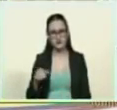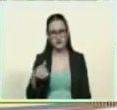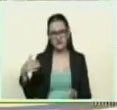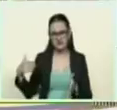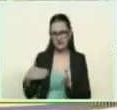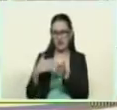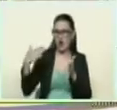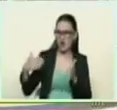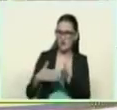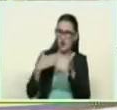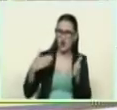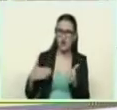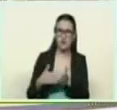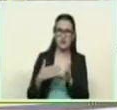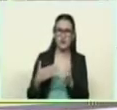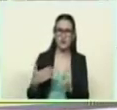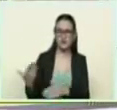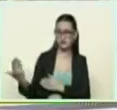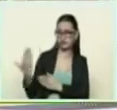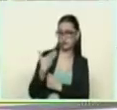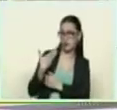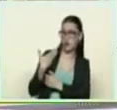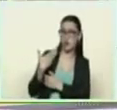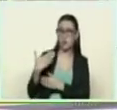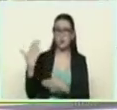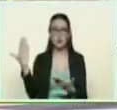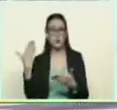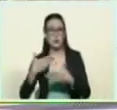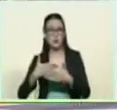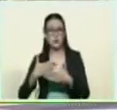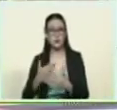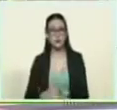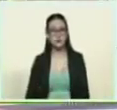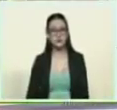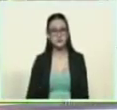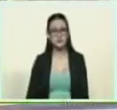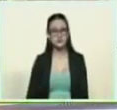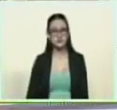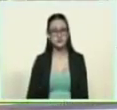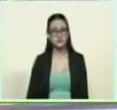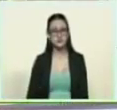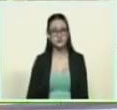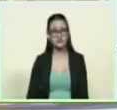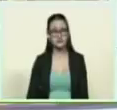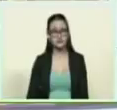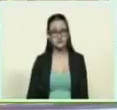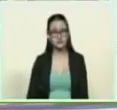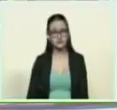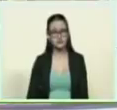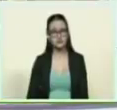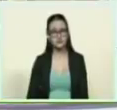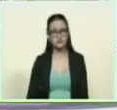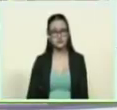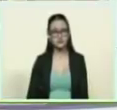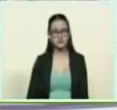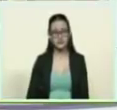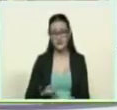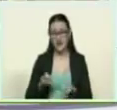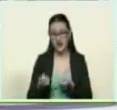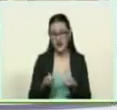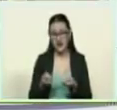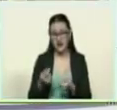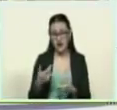las agresiones diarias, a las sanciones. La crítica a las agresiones permanentes. La crítica a la guerra